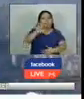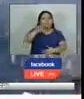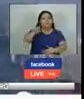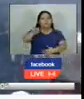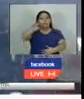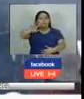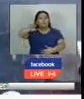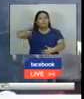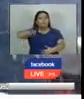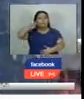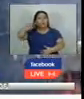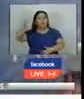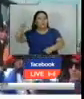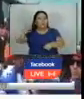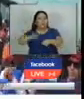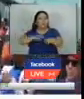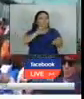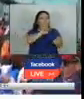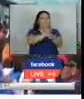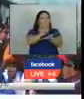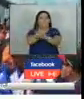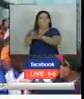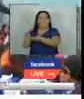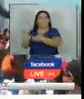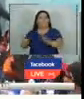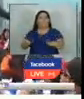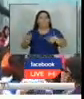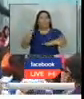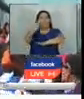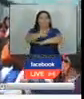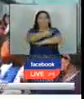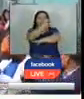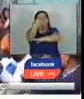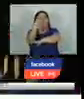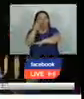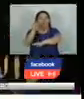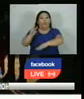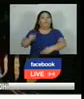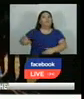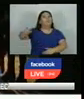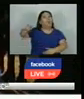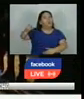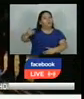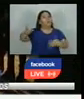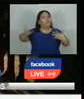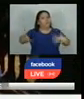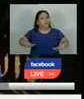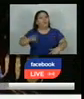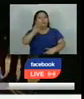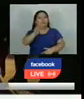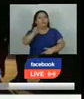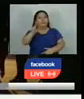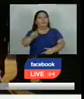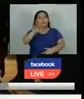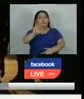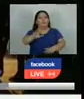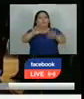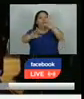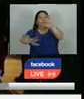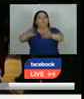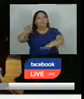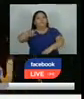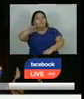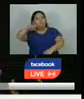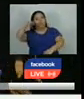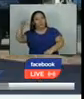.3 millones de personas expulsadas por la frontera sur en dos años fiscales y medio de las cuales 2.57 millones